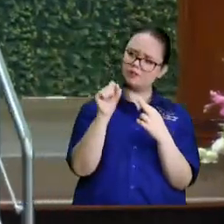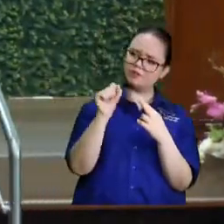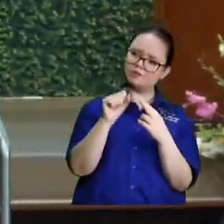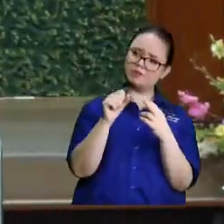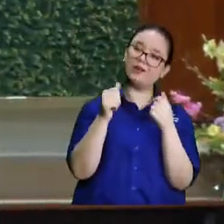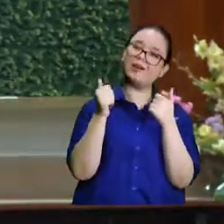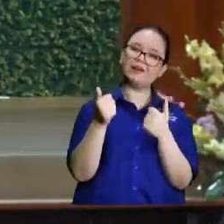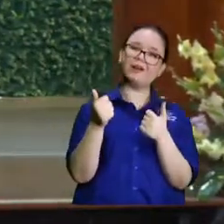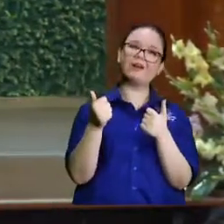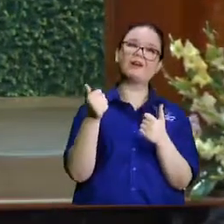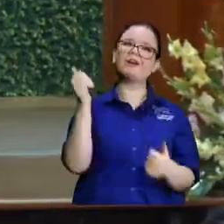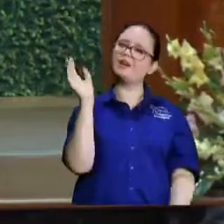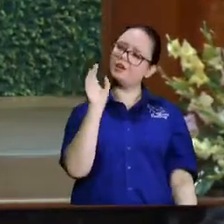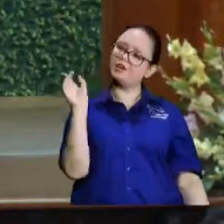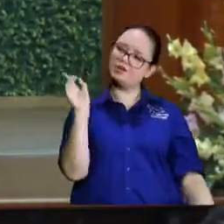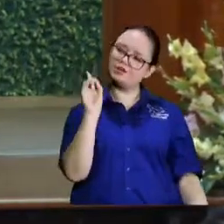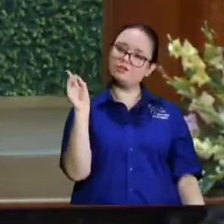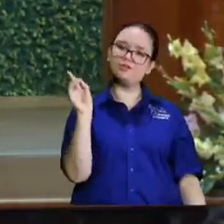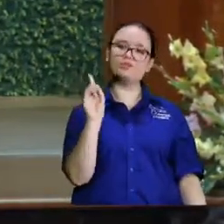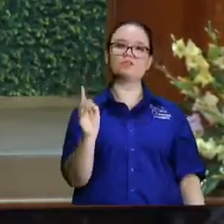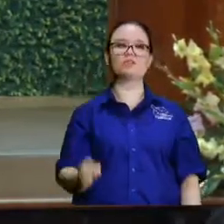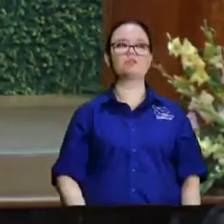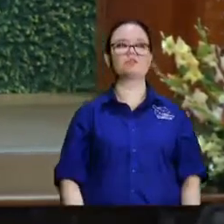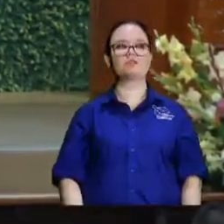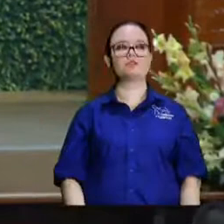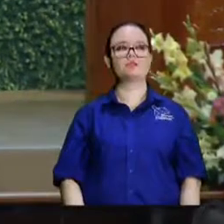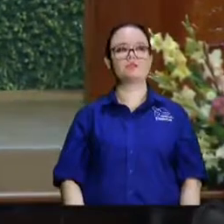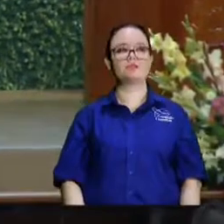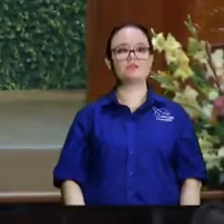me podría decir la dirección del disipulado al que usted asiste